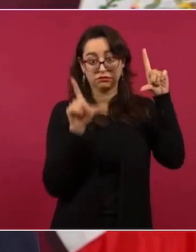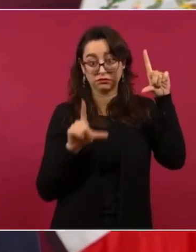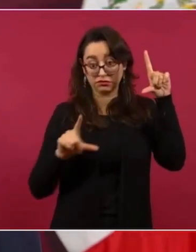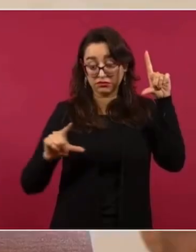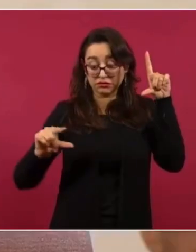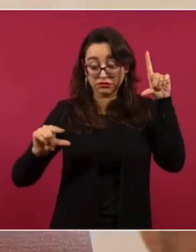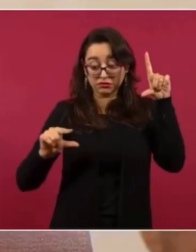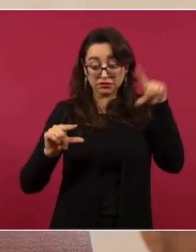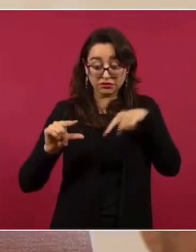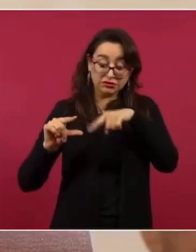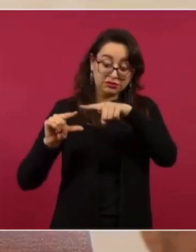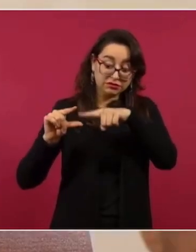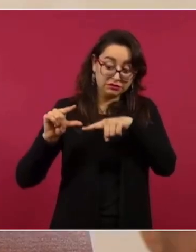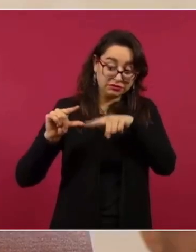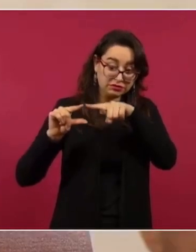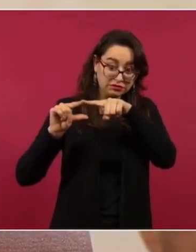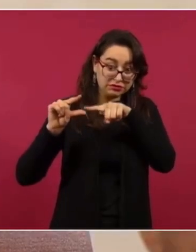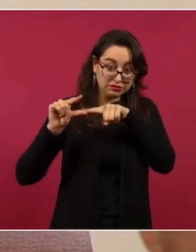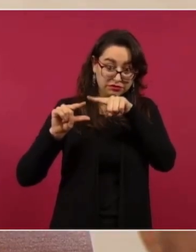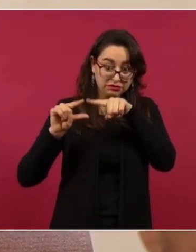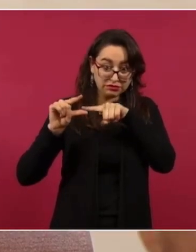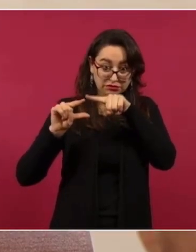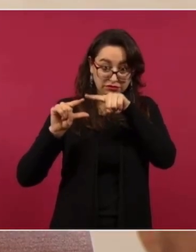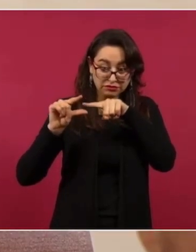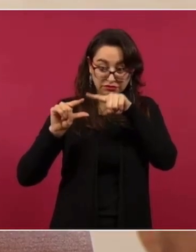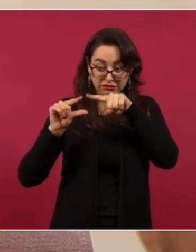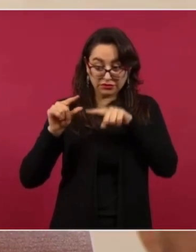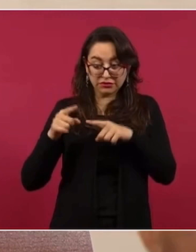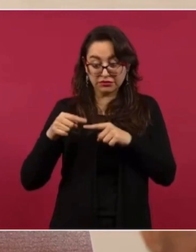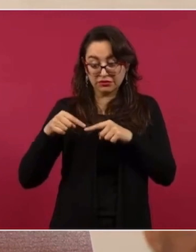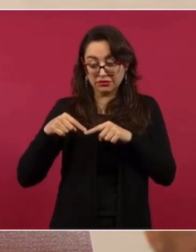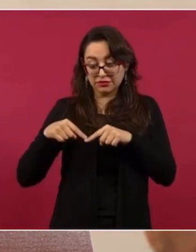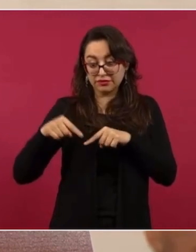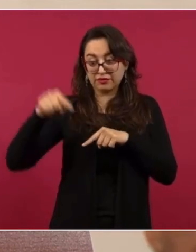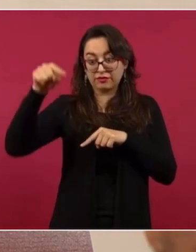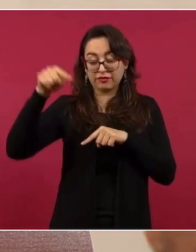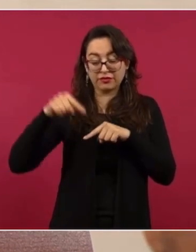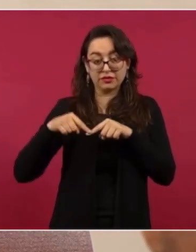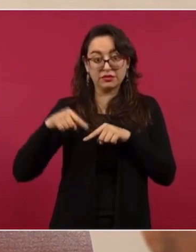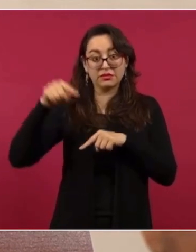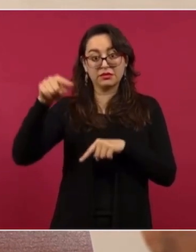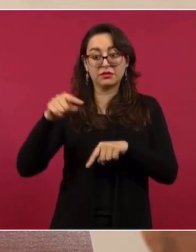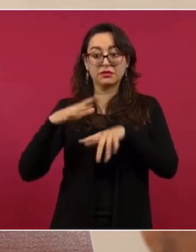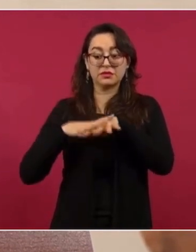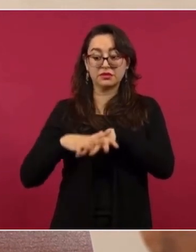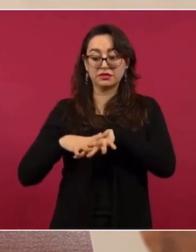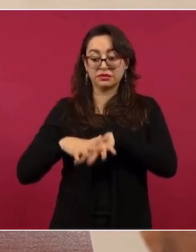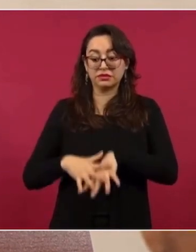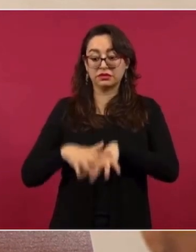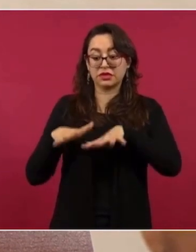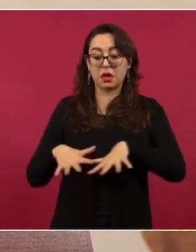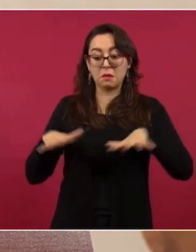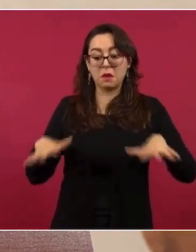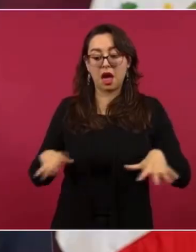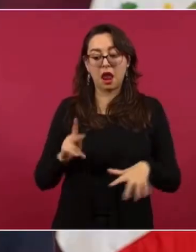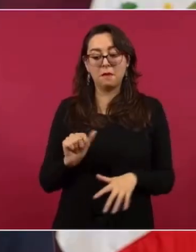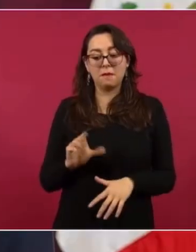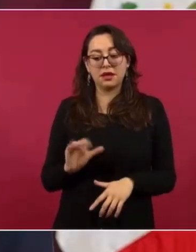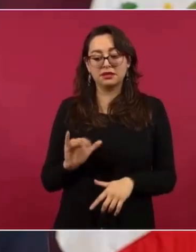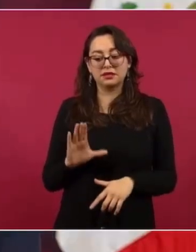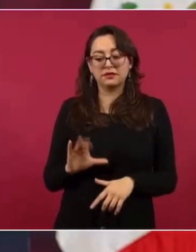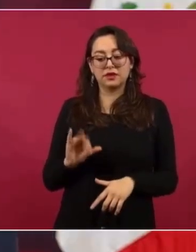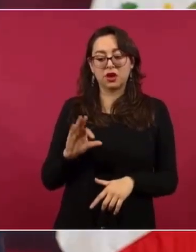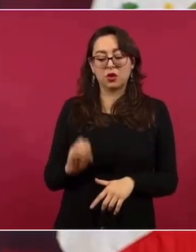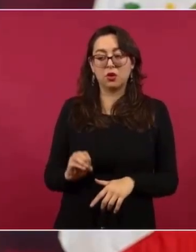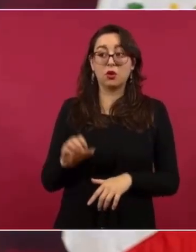para comunicar el Pacífico con el Atlántico. Es lo que